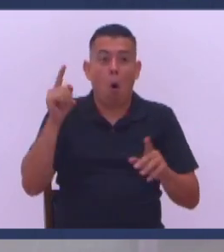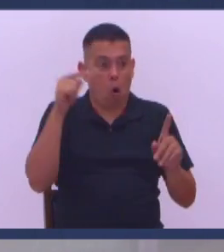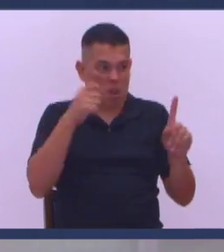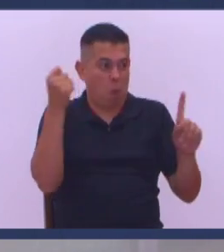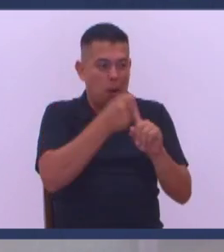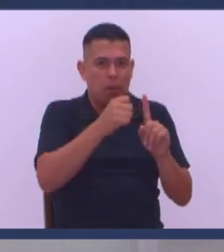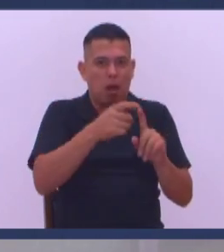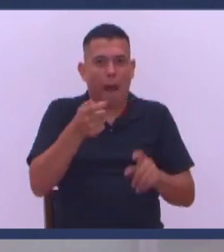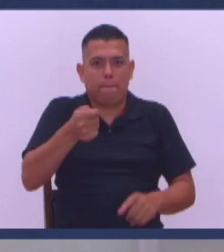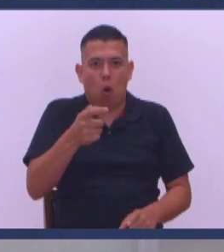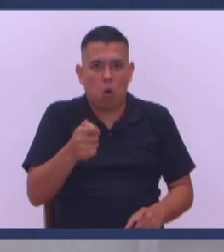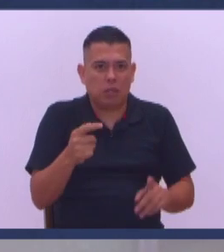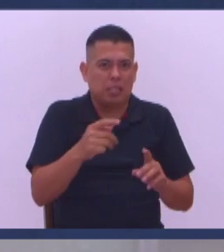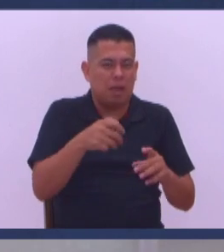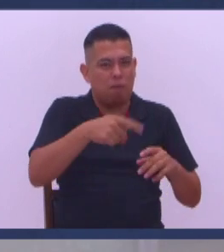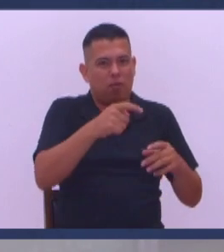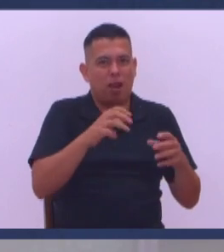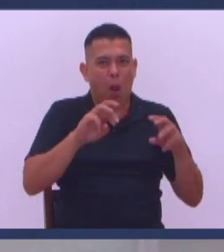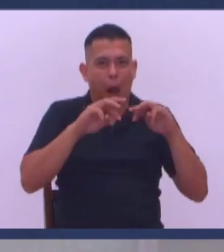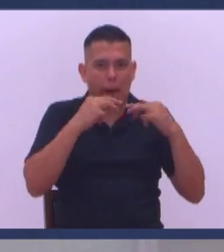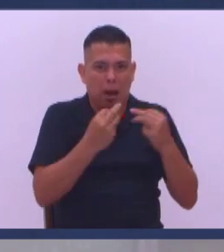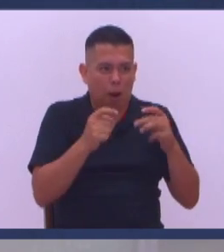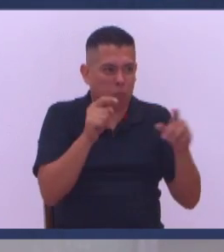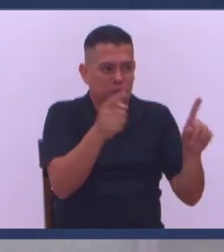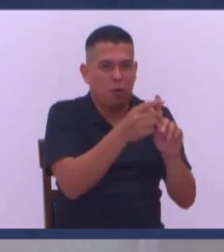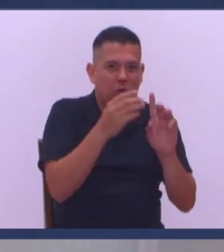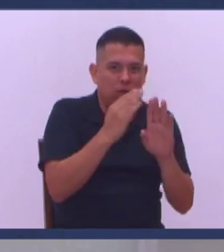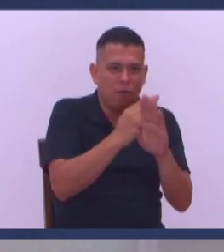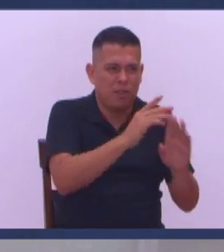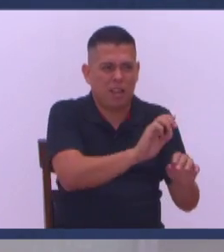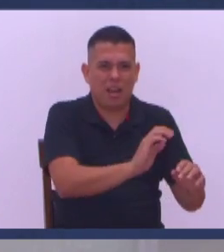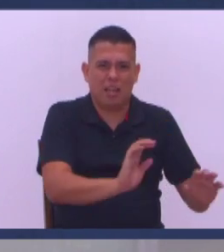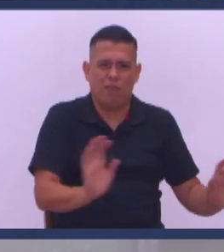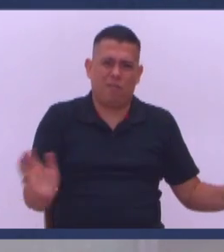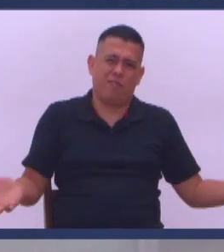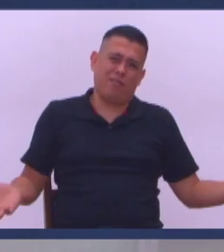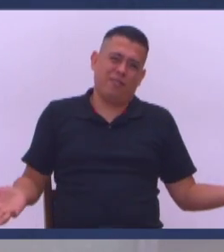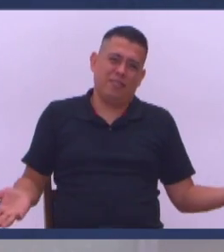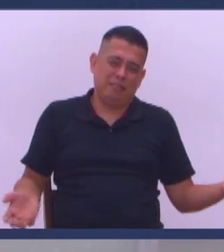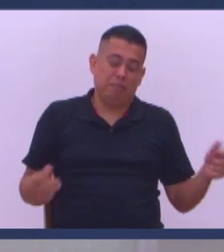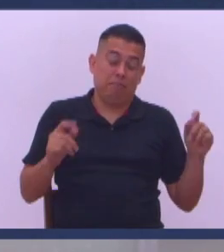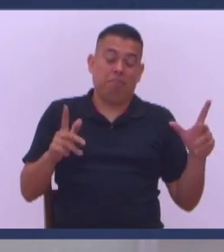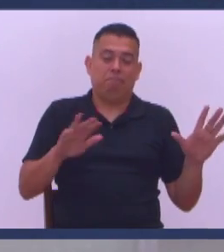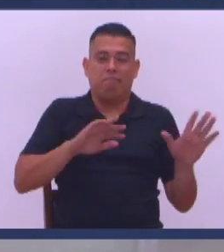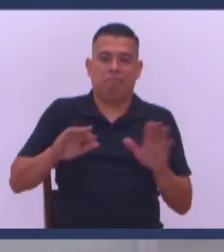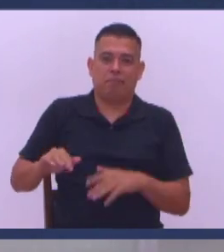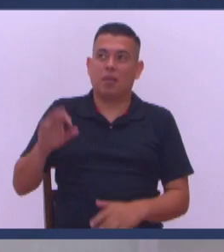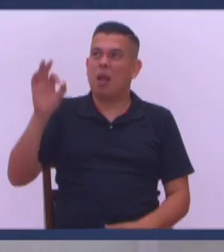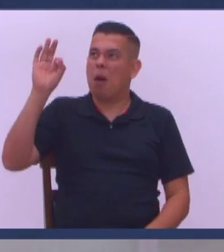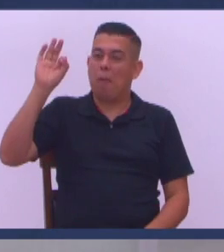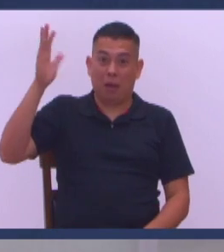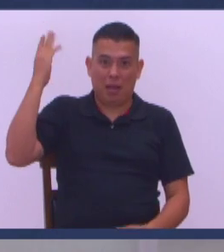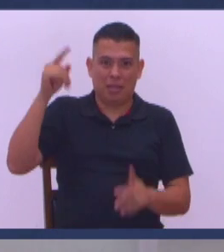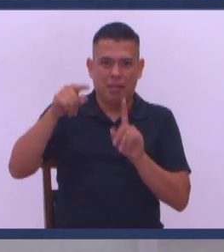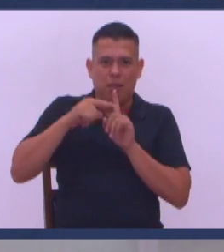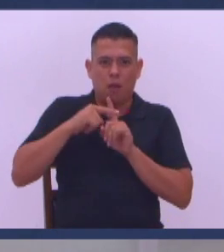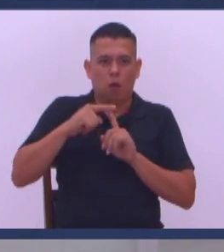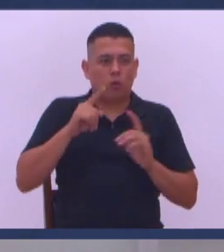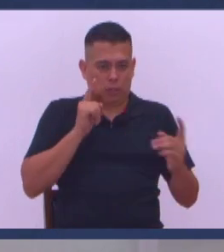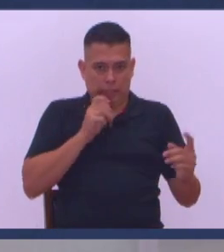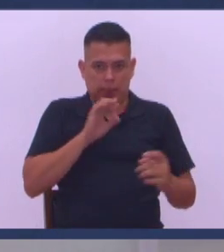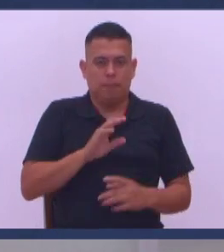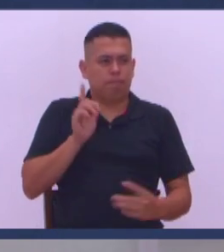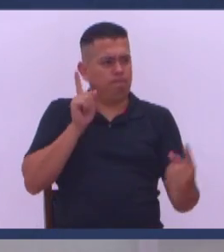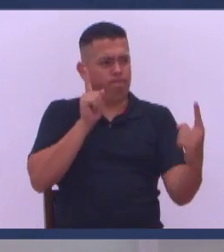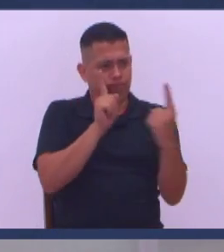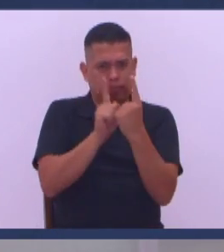mono Llega la policía Llega la PNC Hasta los de la Mara Lo defienden Increíble Increíble Yo recuerdo que el pastor decía Conozco personas Decía el